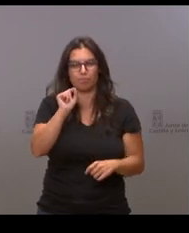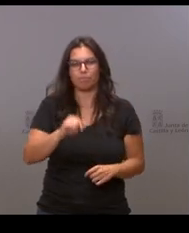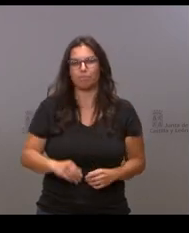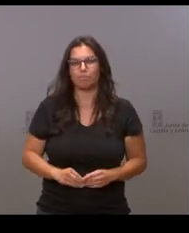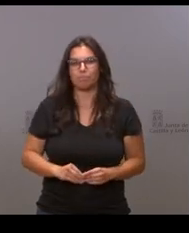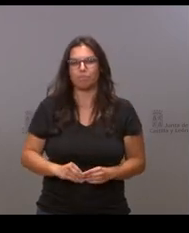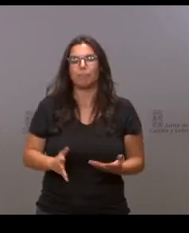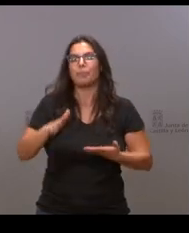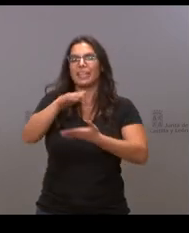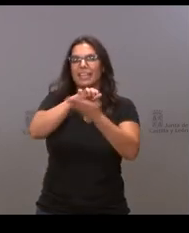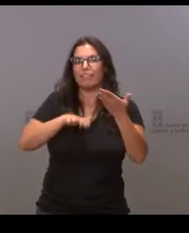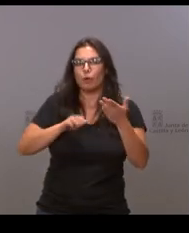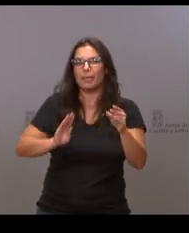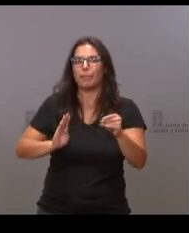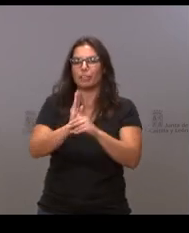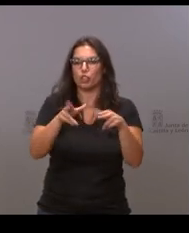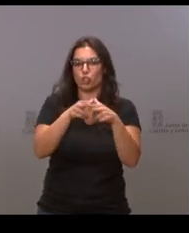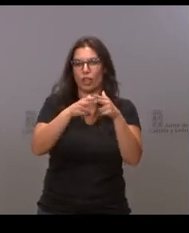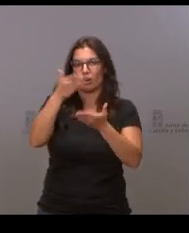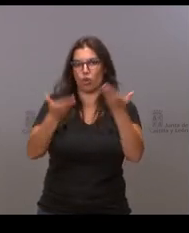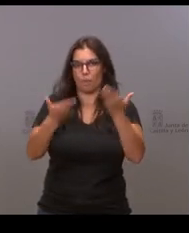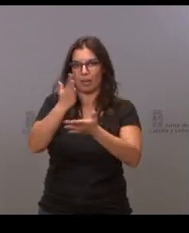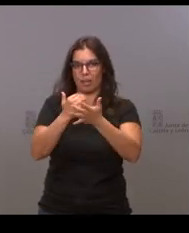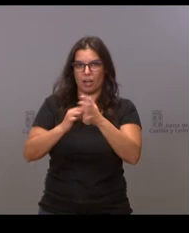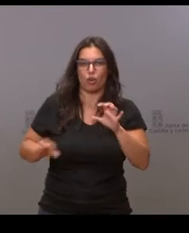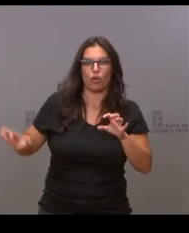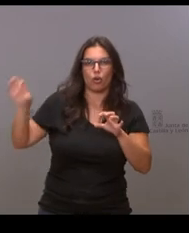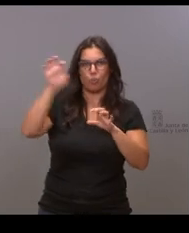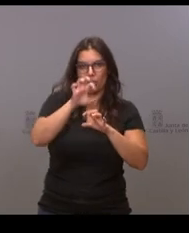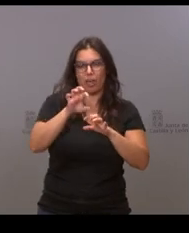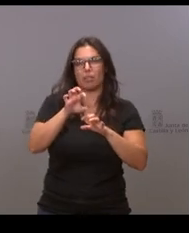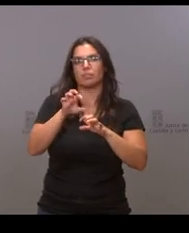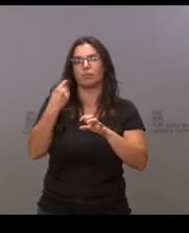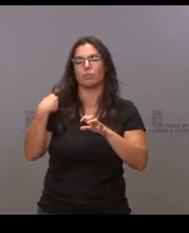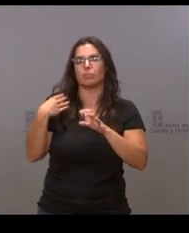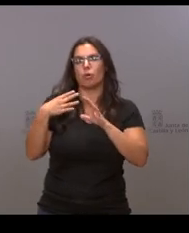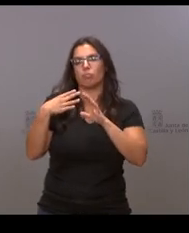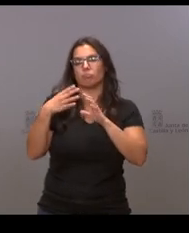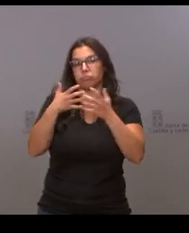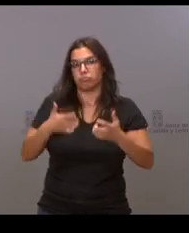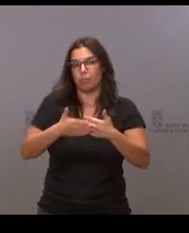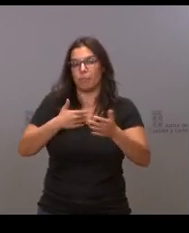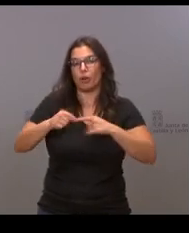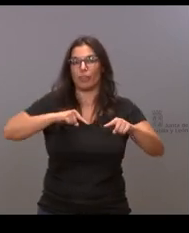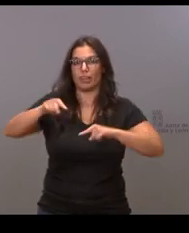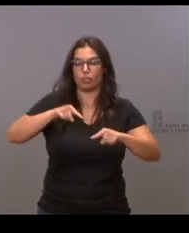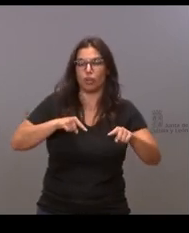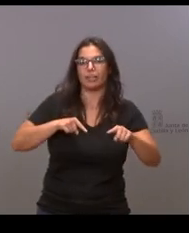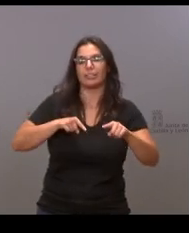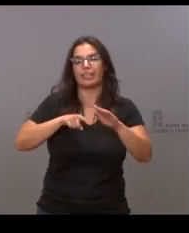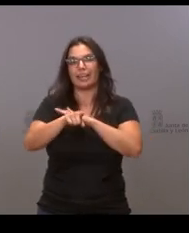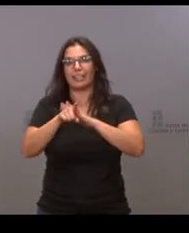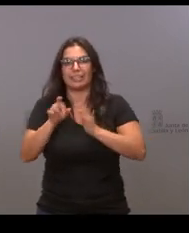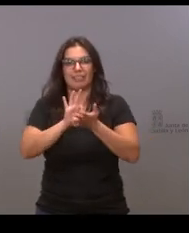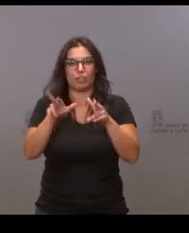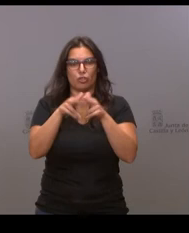un informe de inversión social por comunidades que ha realizado la Asociación de Directores Generales y Gerentes de Servicios Sociales de España que sitúa Castilla y